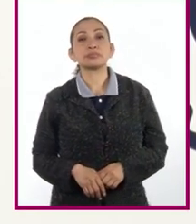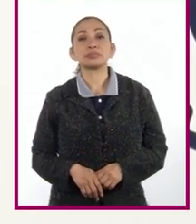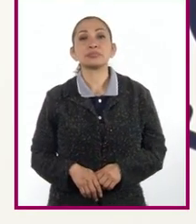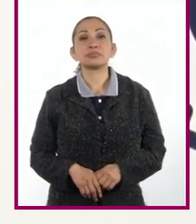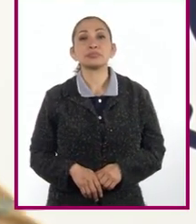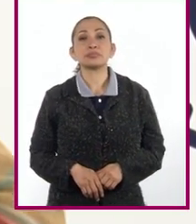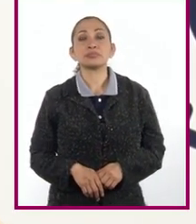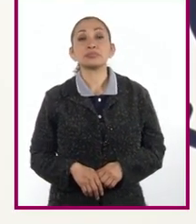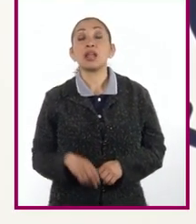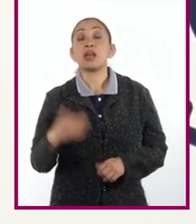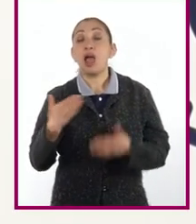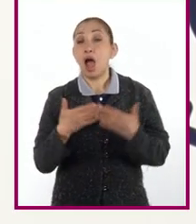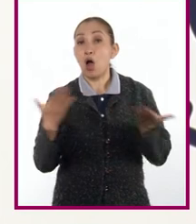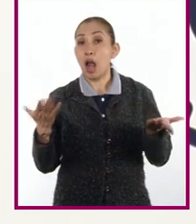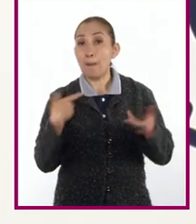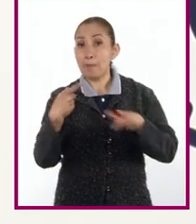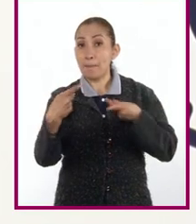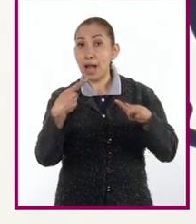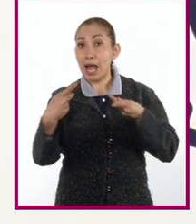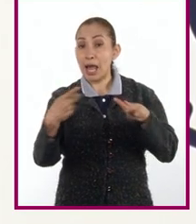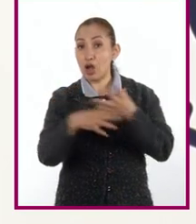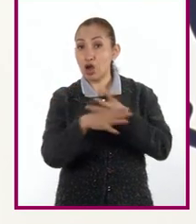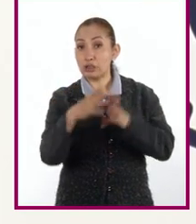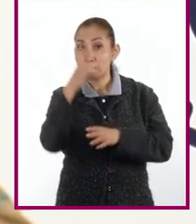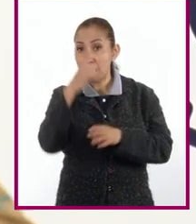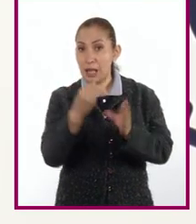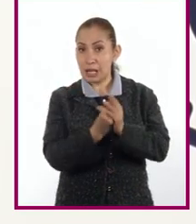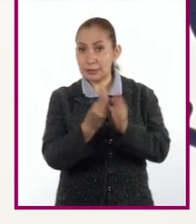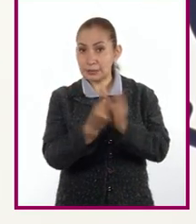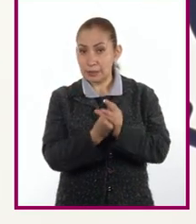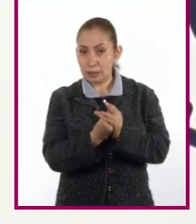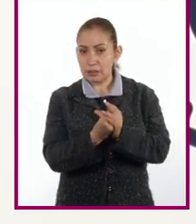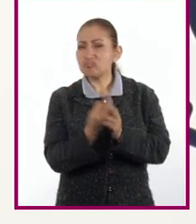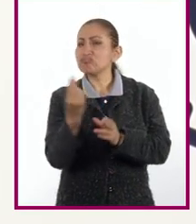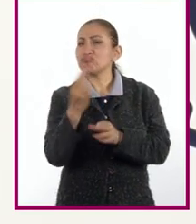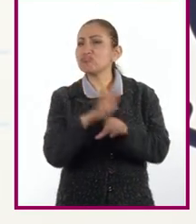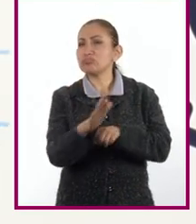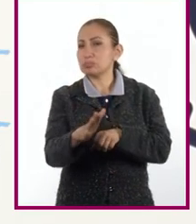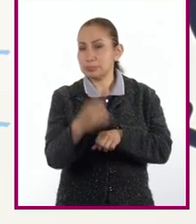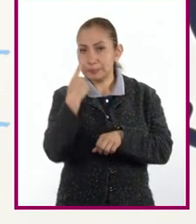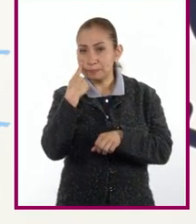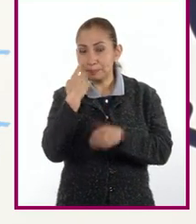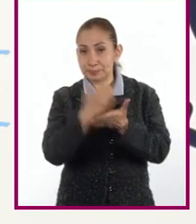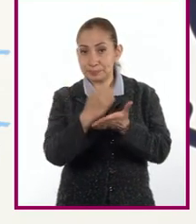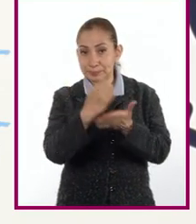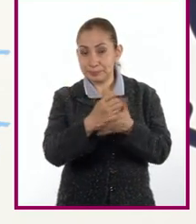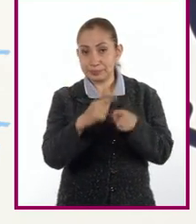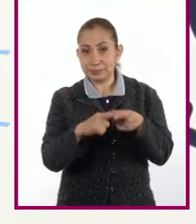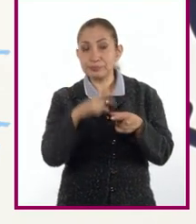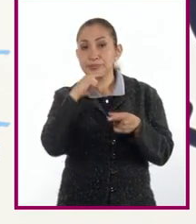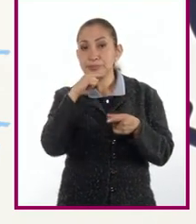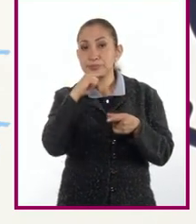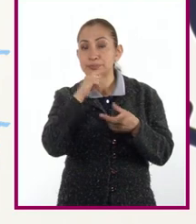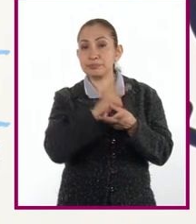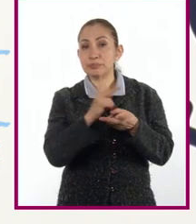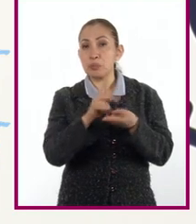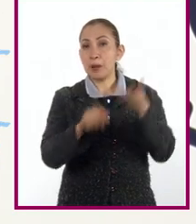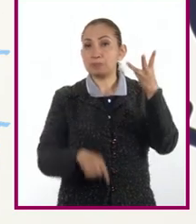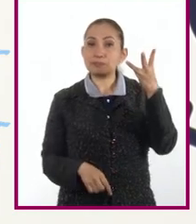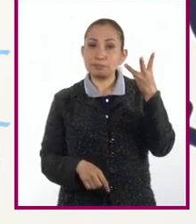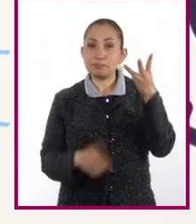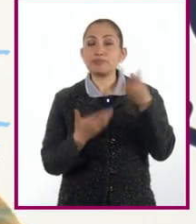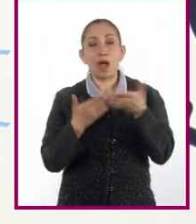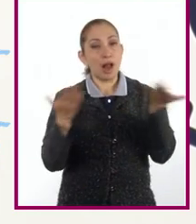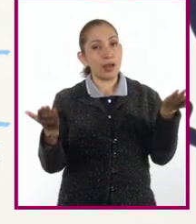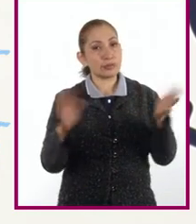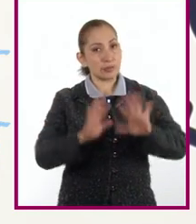Es hora de alistar lo necesario para esta sesión. ¿Qué van a necesitar? Cuaderno, lápiz y bolígrafo. Y